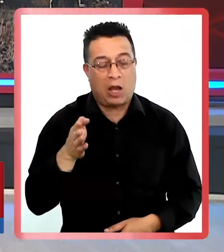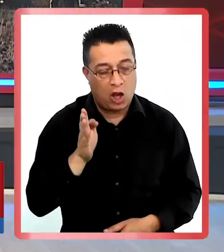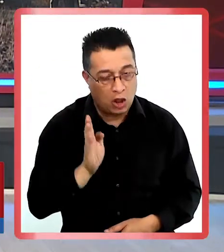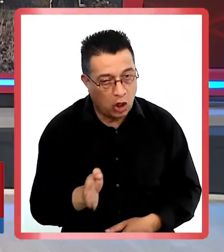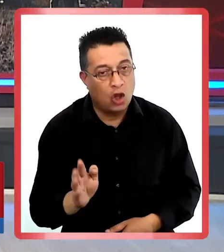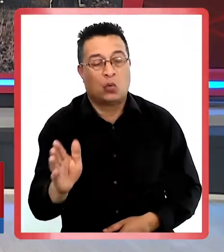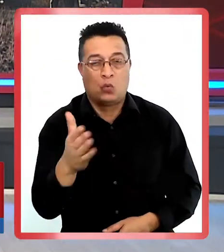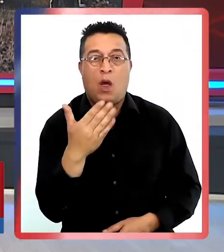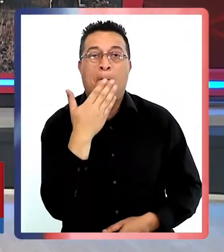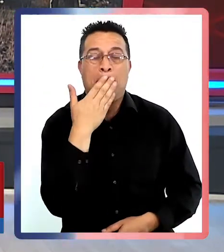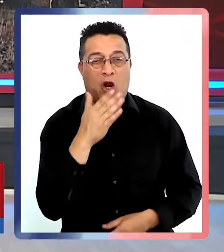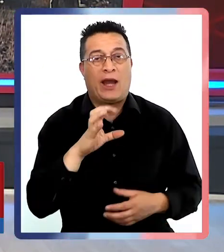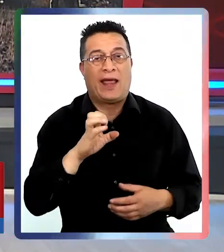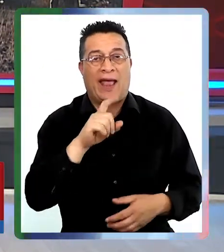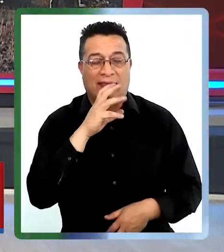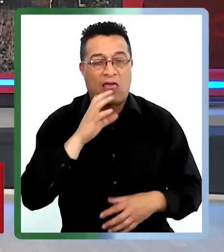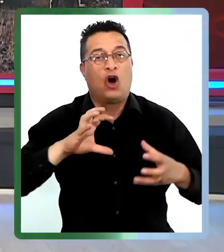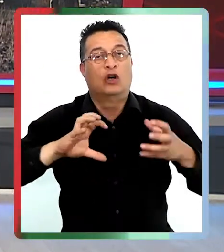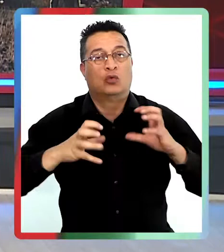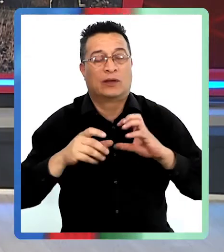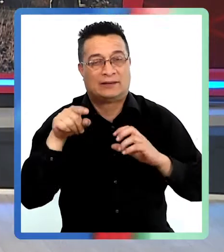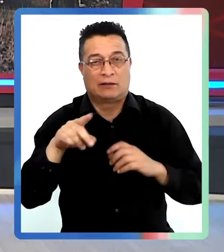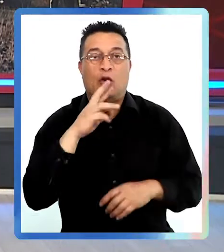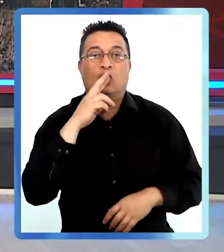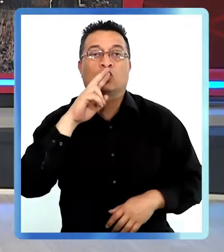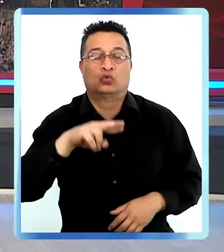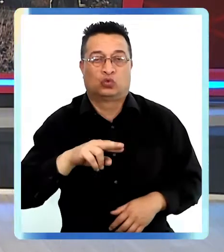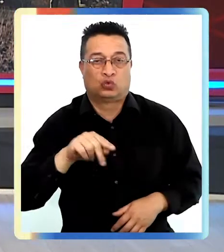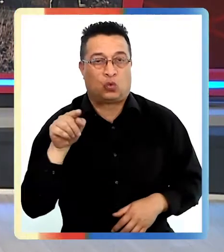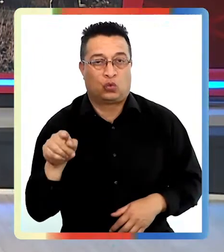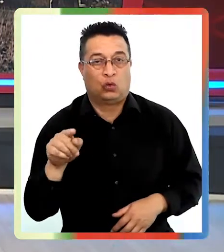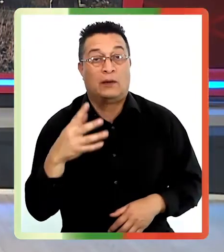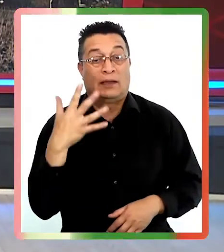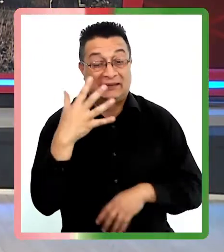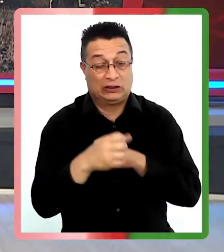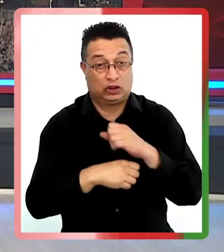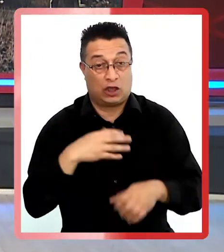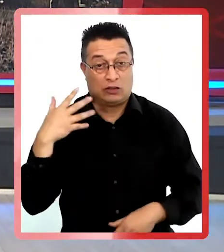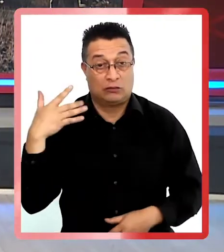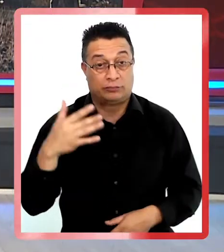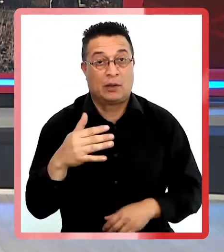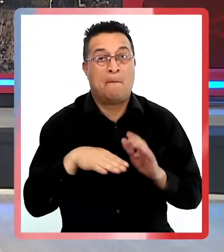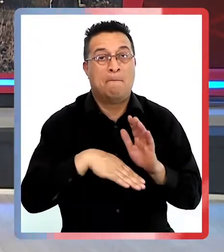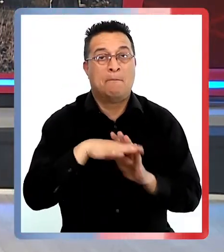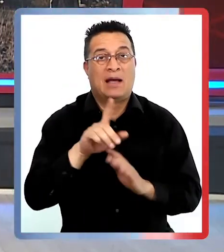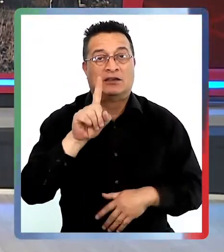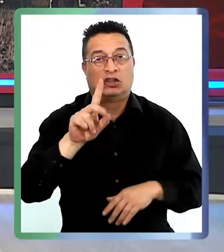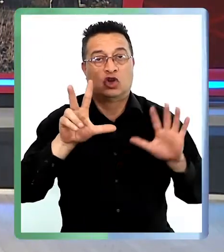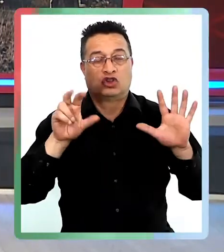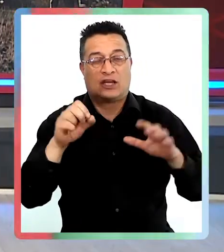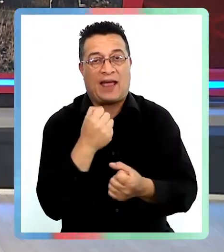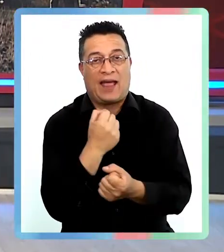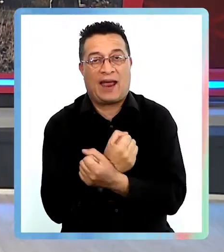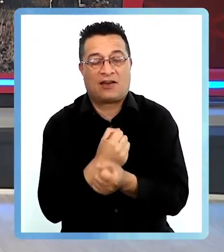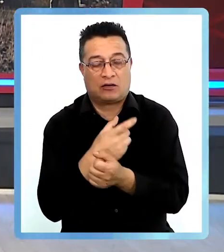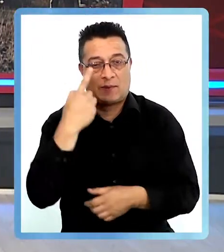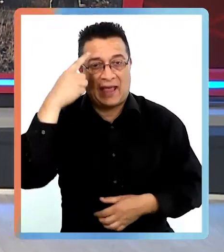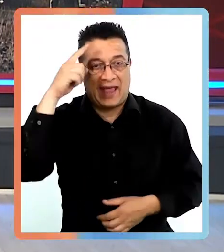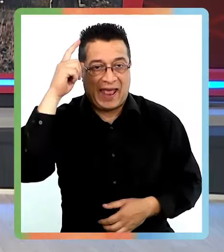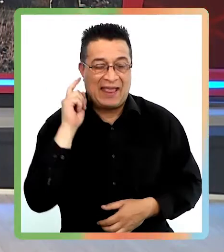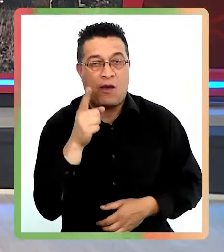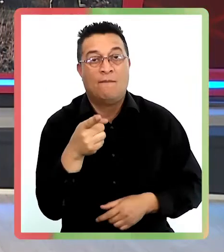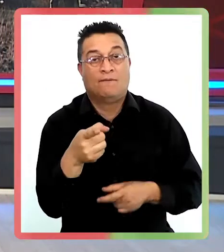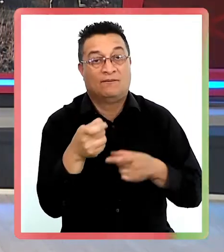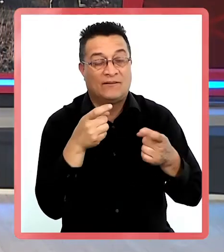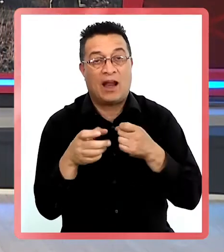Boric para seguir manteniendo el estado de emergencia en la macro zona sur. En los últimos cinco años, más de 180 carabineros han